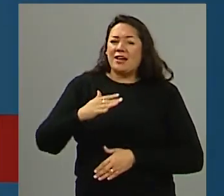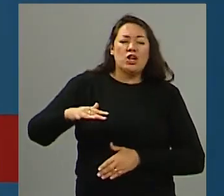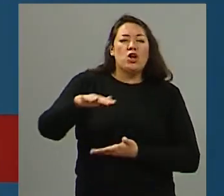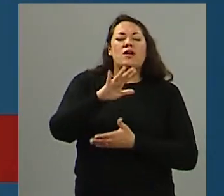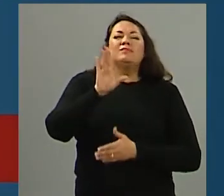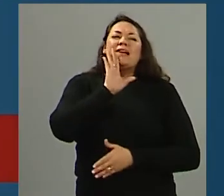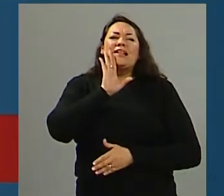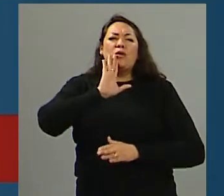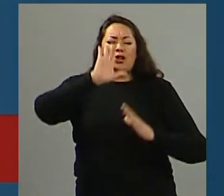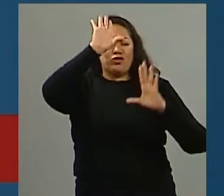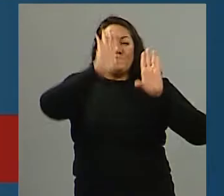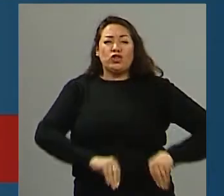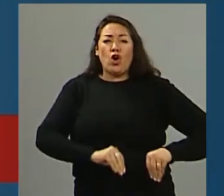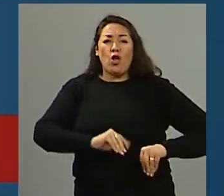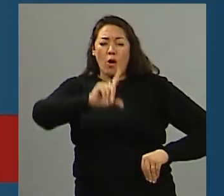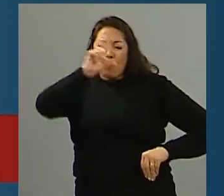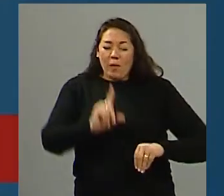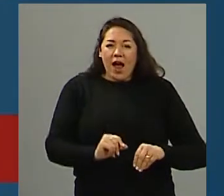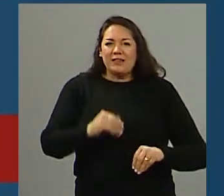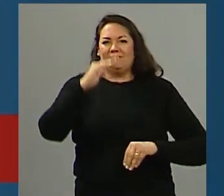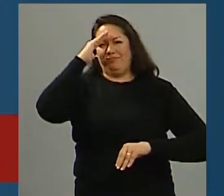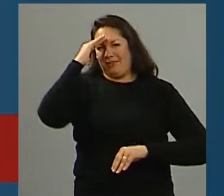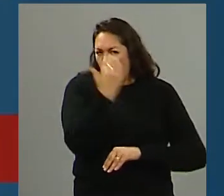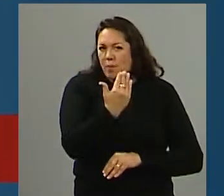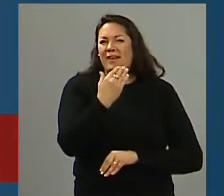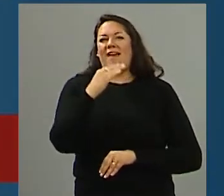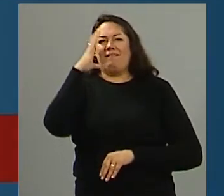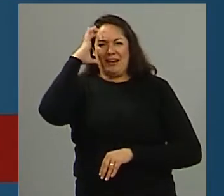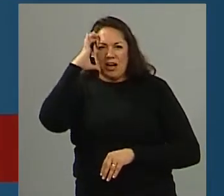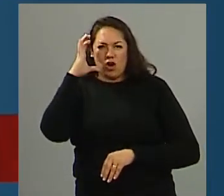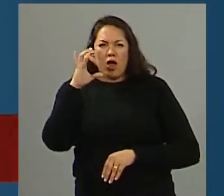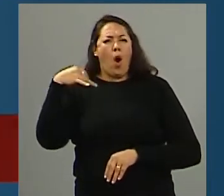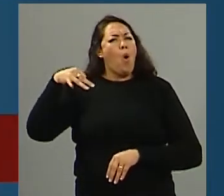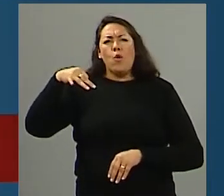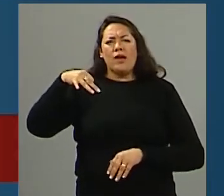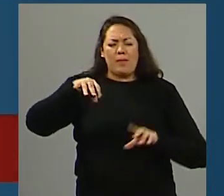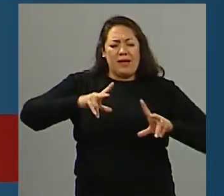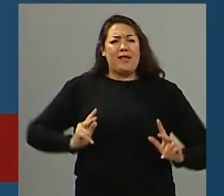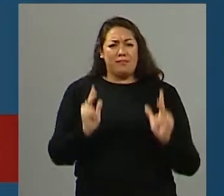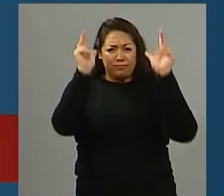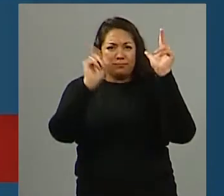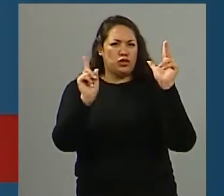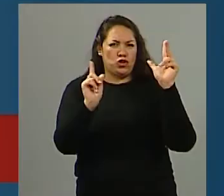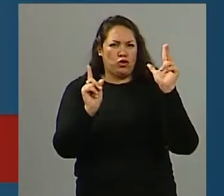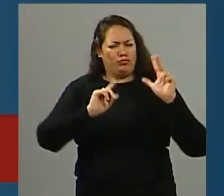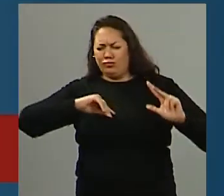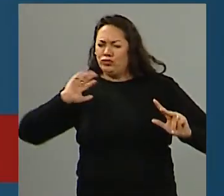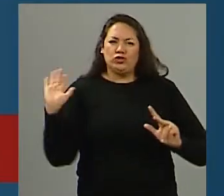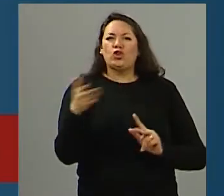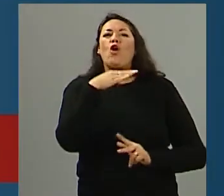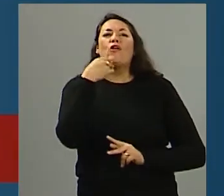justamente recordatorios de esto, no solo en Nueva York, en todos lados, en todos lados, ¿no? Sobre todo el